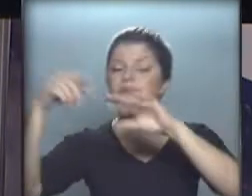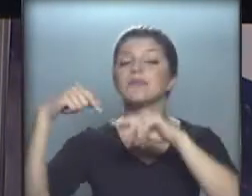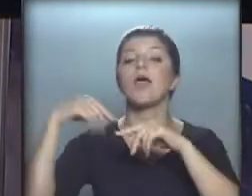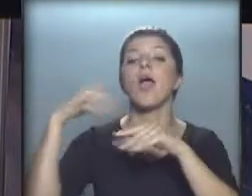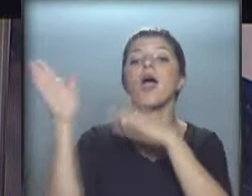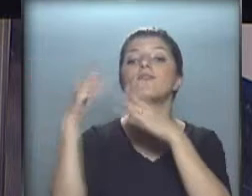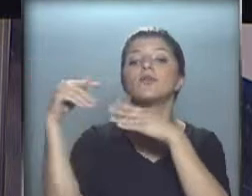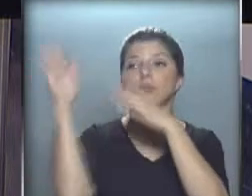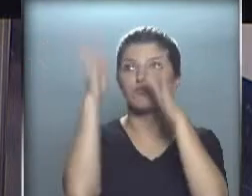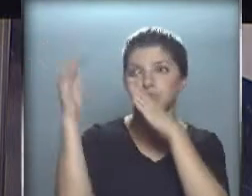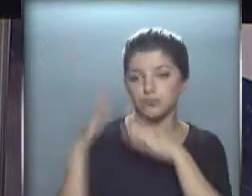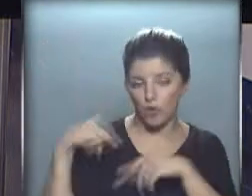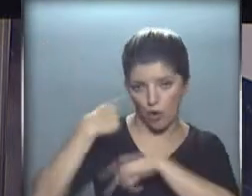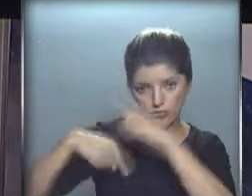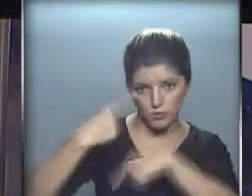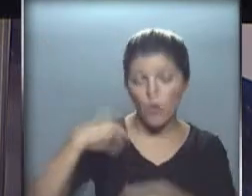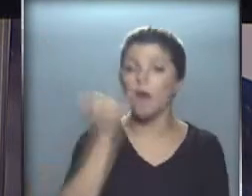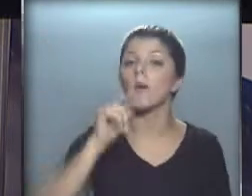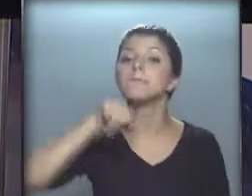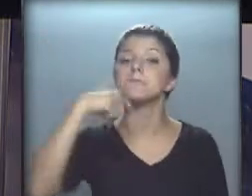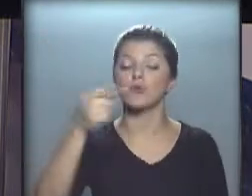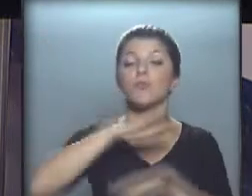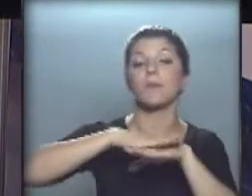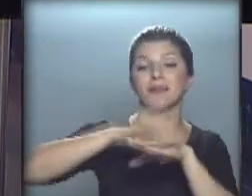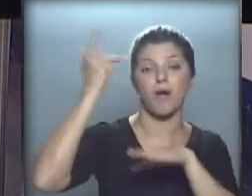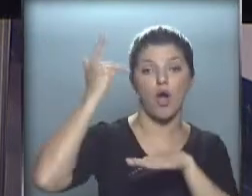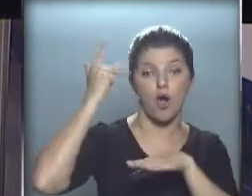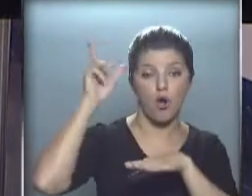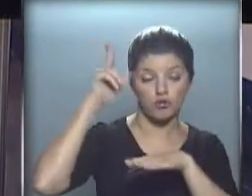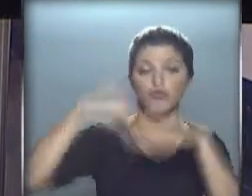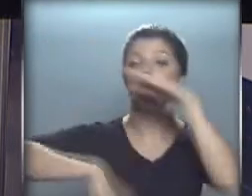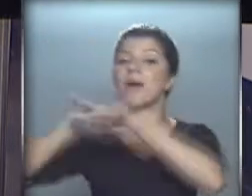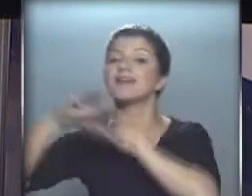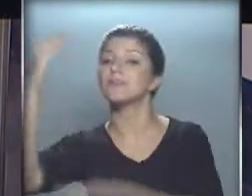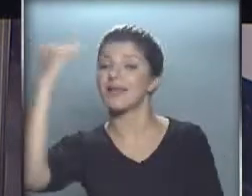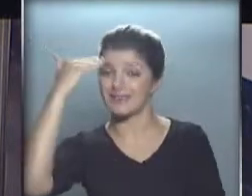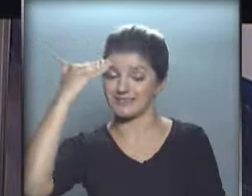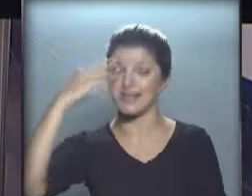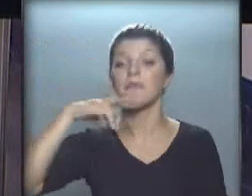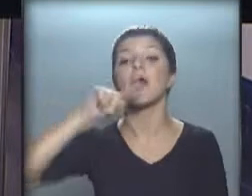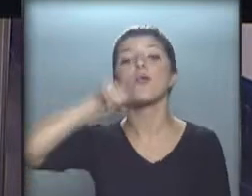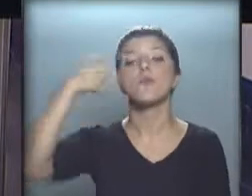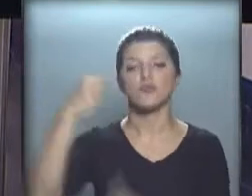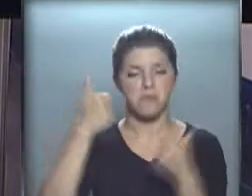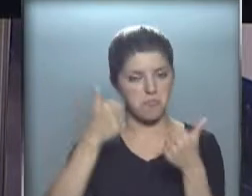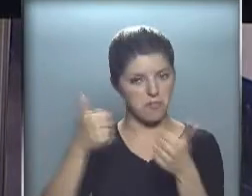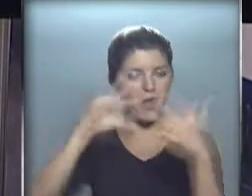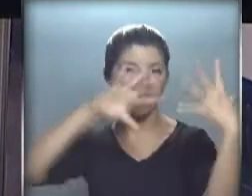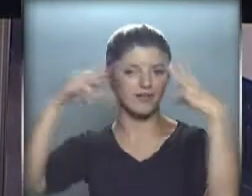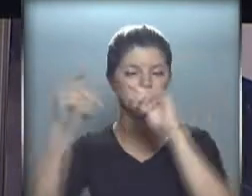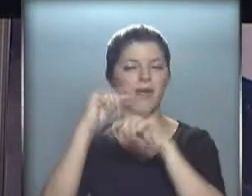soplando del sector sur el día jueves con 8 de mínima, 15 grados de temperatura máxima y el día viernes buenas condiciones meteorológicas,